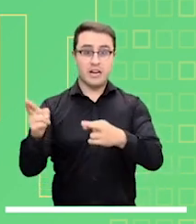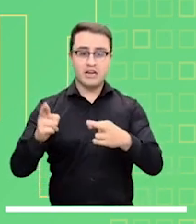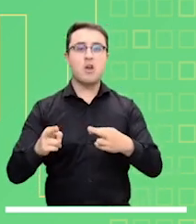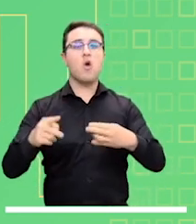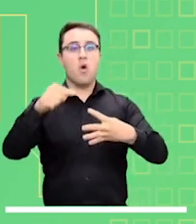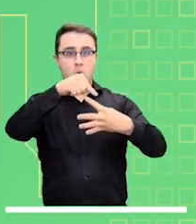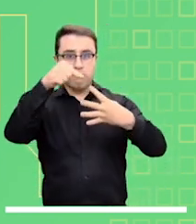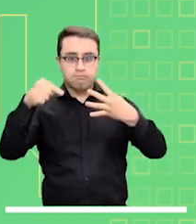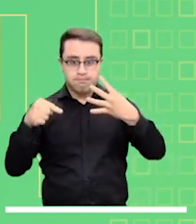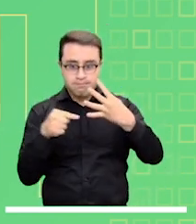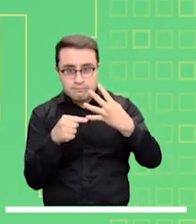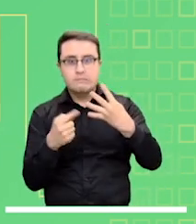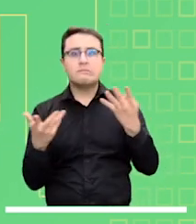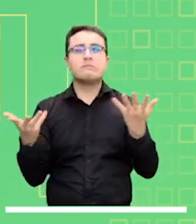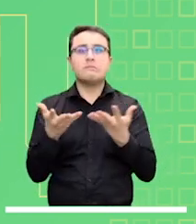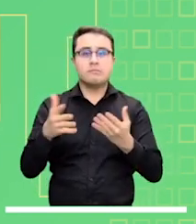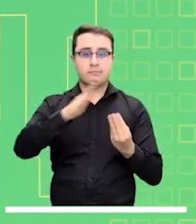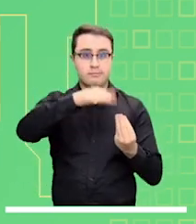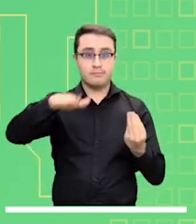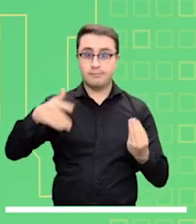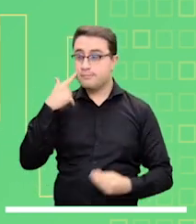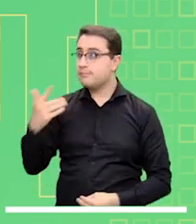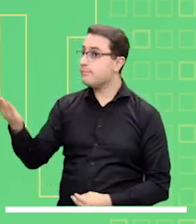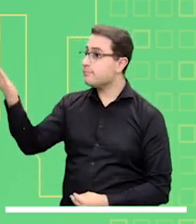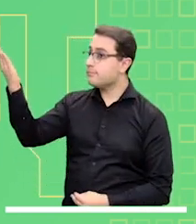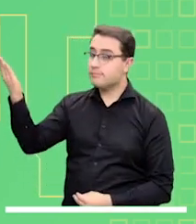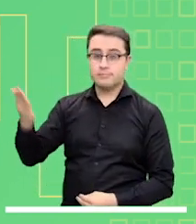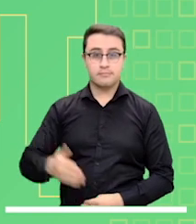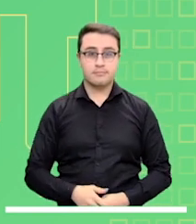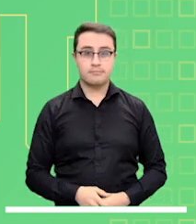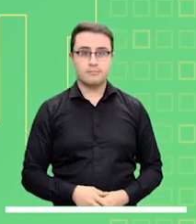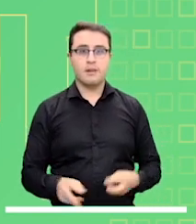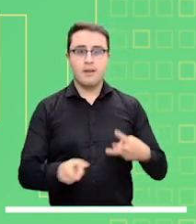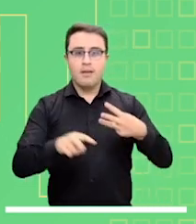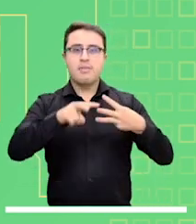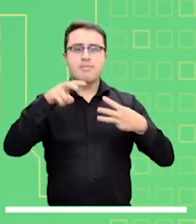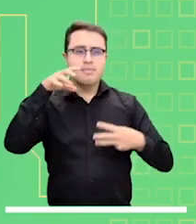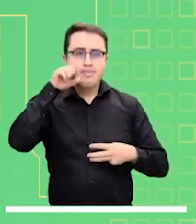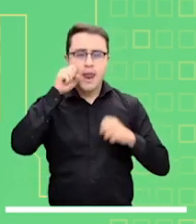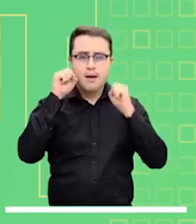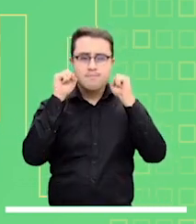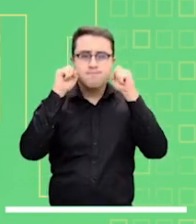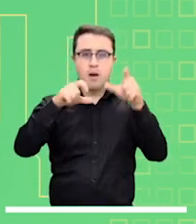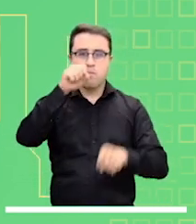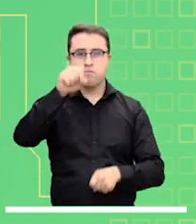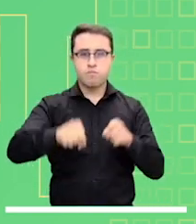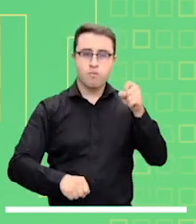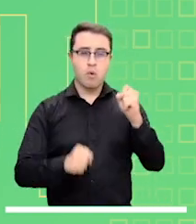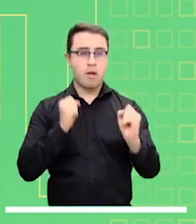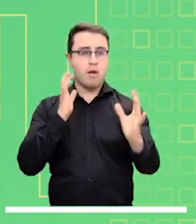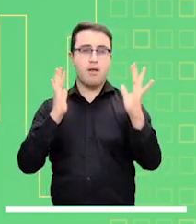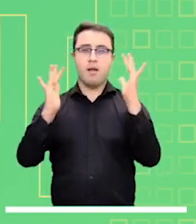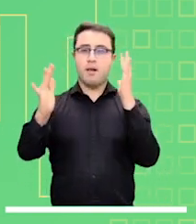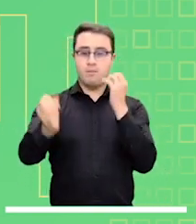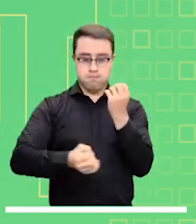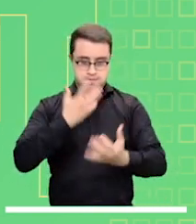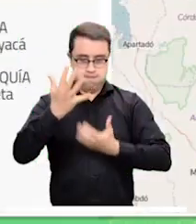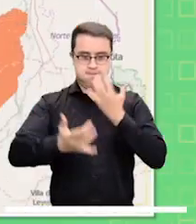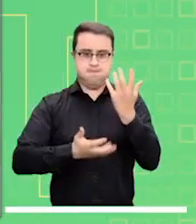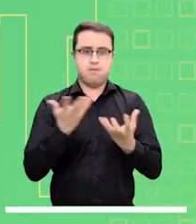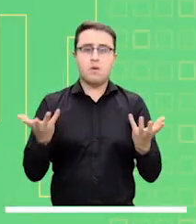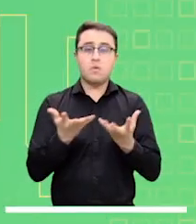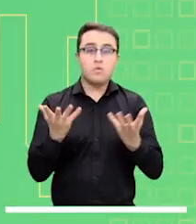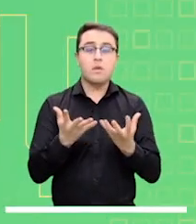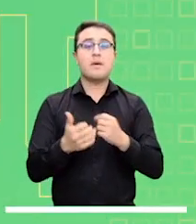Sipí en Chocó. Crecientes se registran en los ríos Murrí, Sucio, Bebaramá y sus afluentes en Antioquia. Alerta